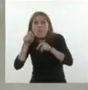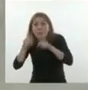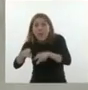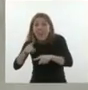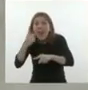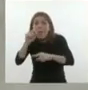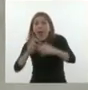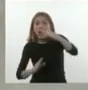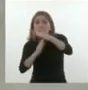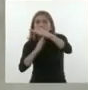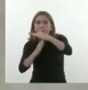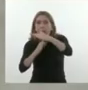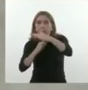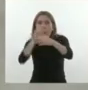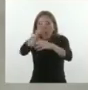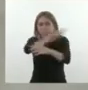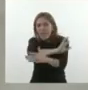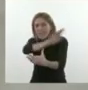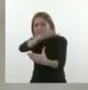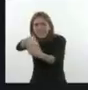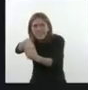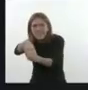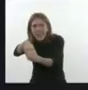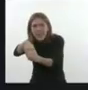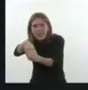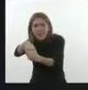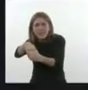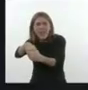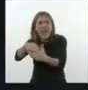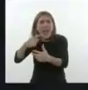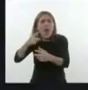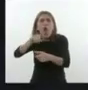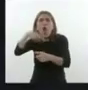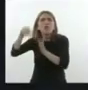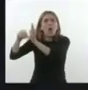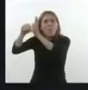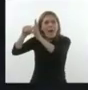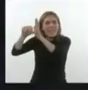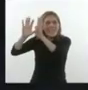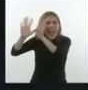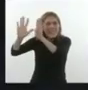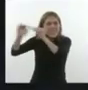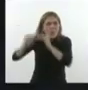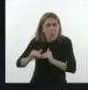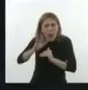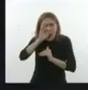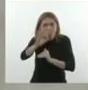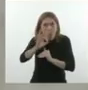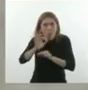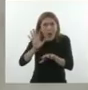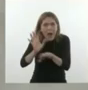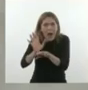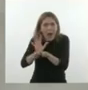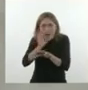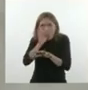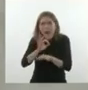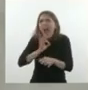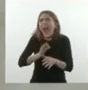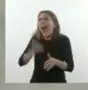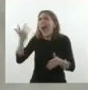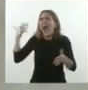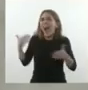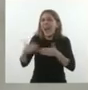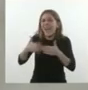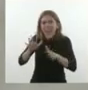Argentina. No tiene precedentes en la Argentina ni en el planeta que eso ocurra. Al dejar de operar, obviamente,